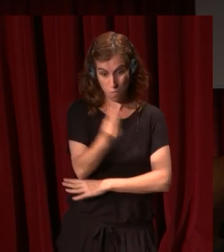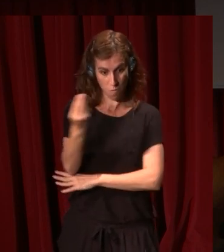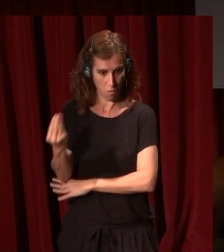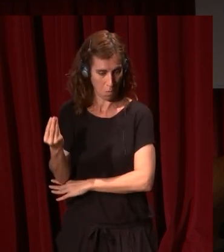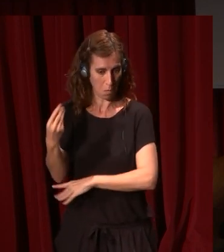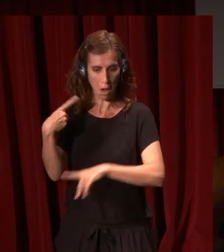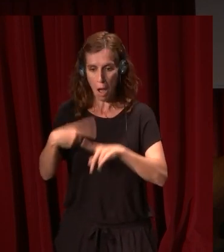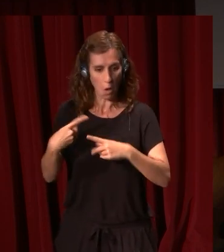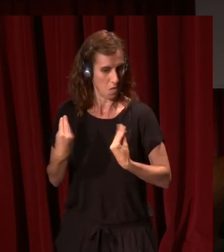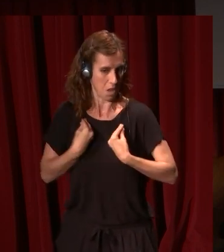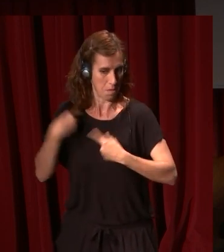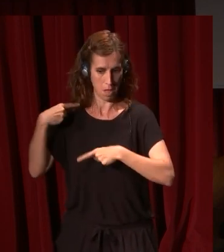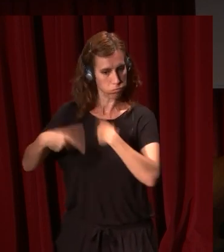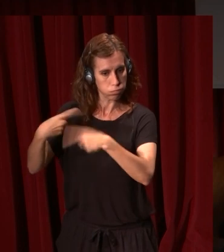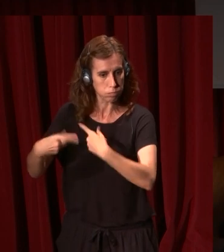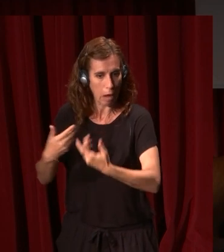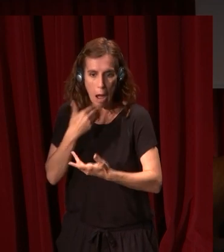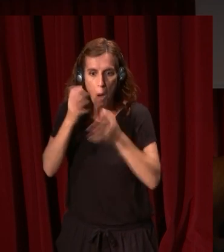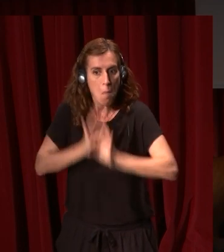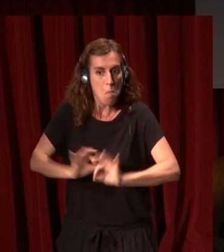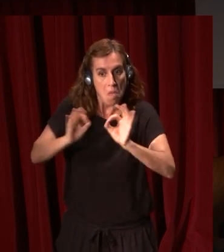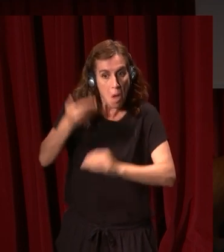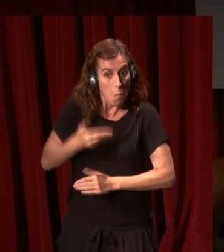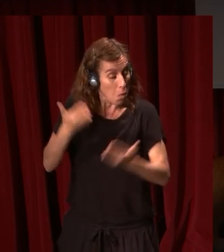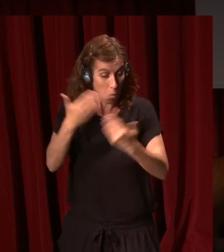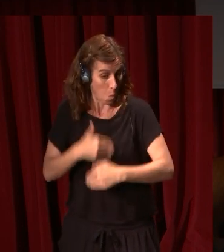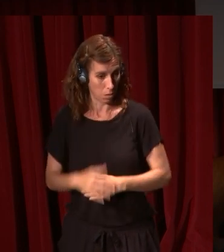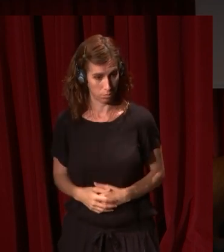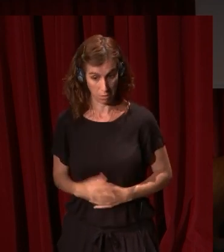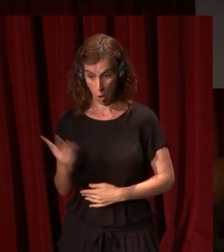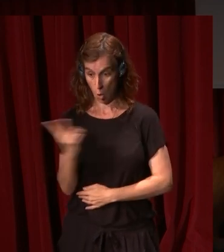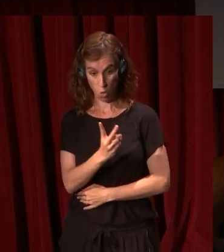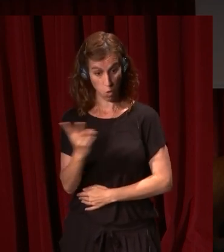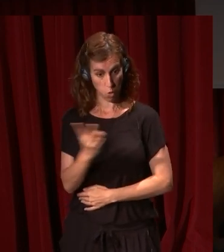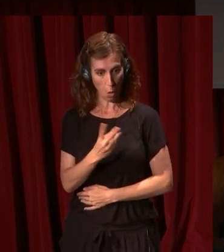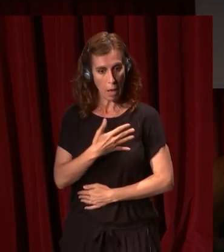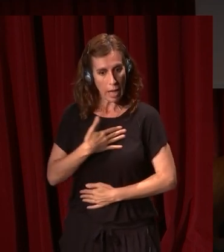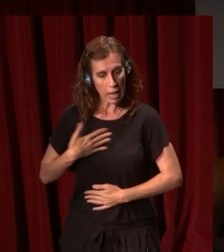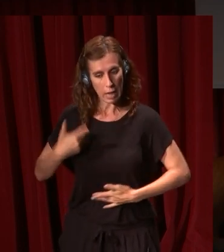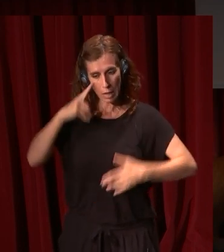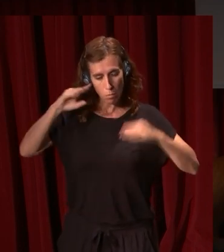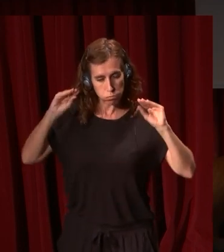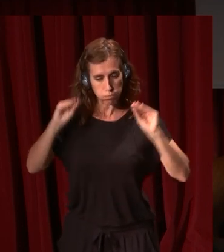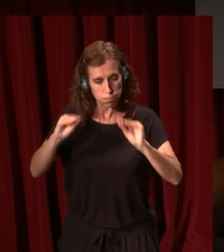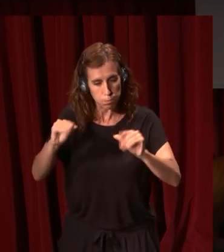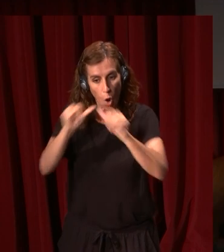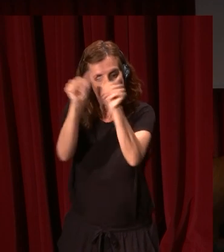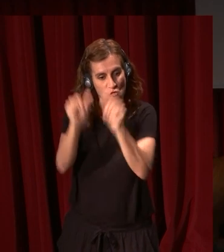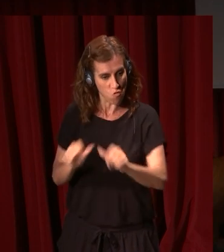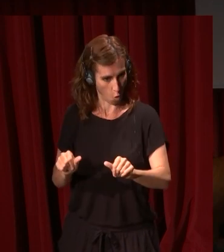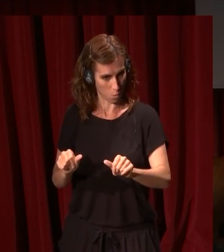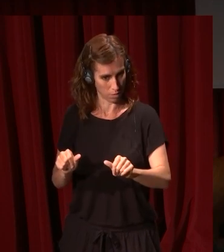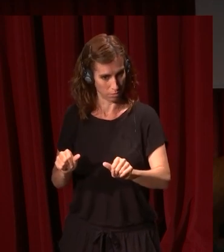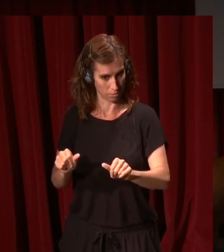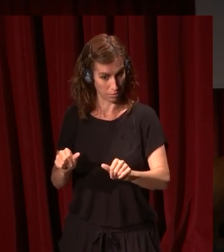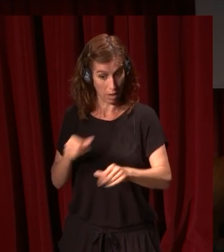quehaceres cotidianos, no pasa aparentemente nada especialmente importante. Los dos han querido enfatizar la geometría de las edificaciones y lo han hecho